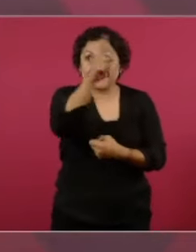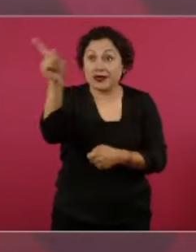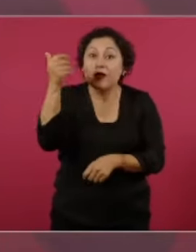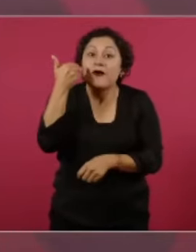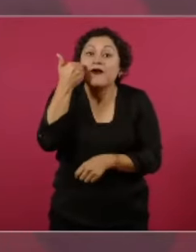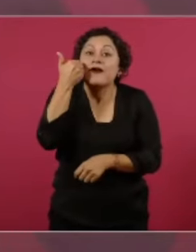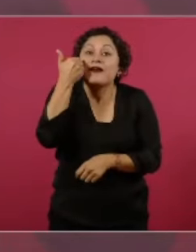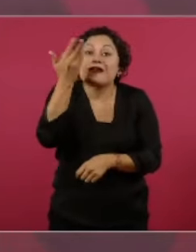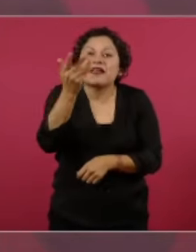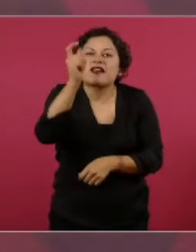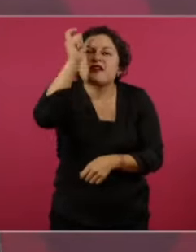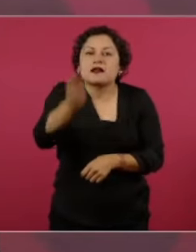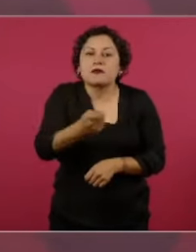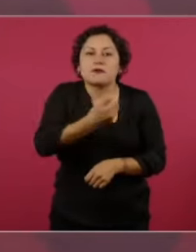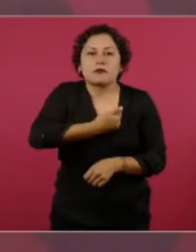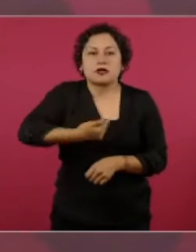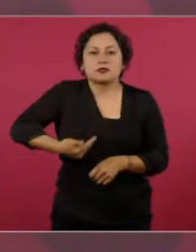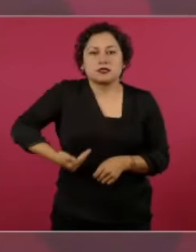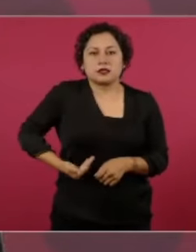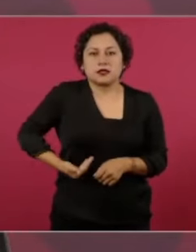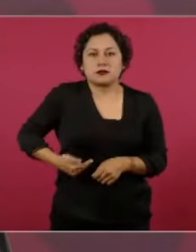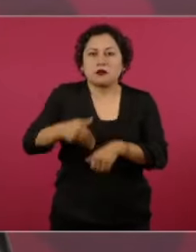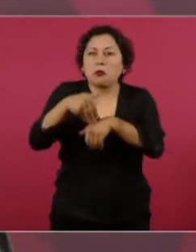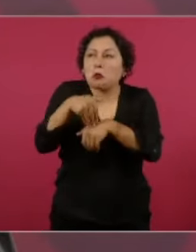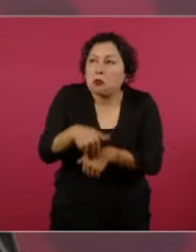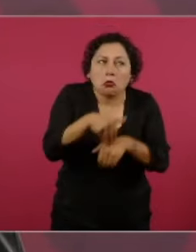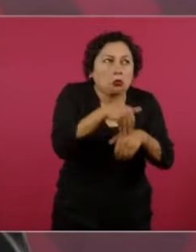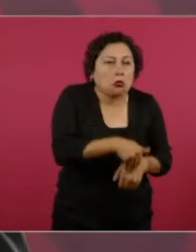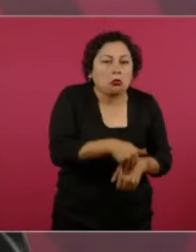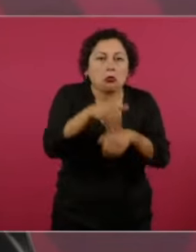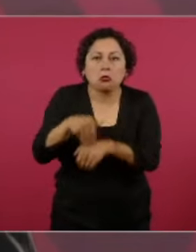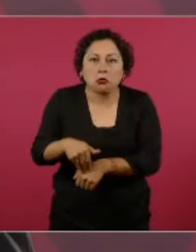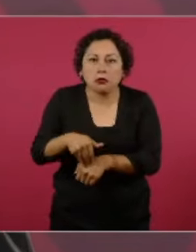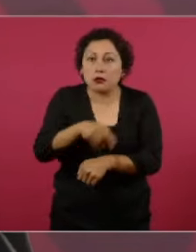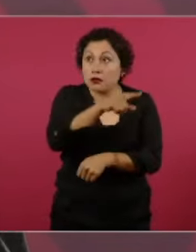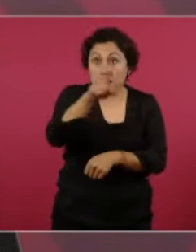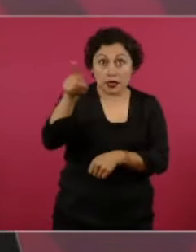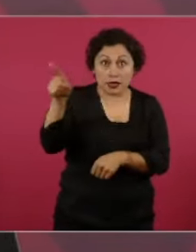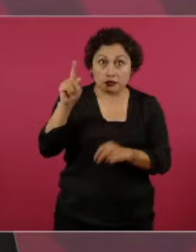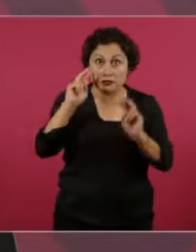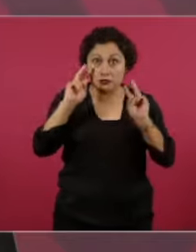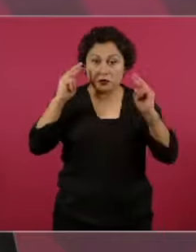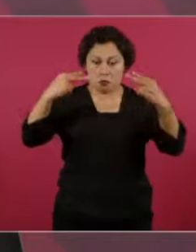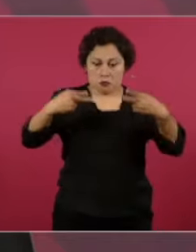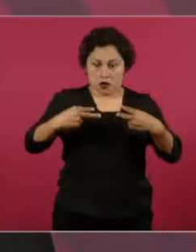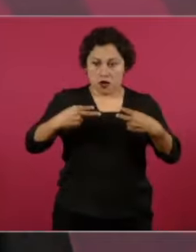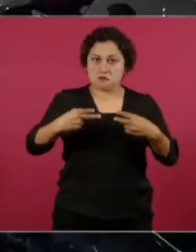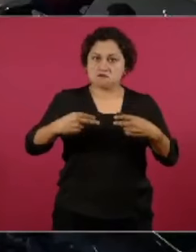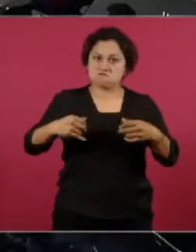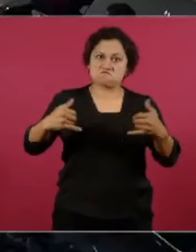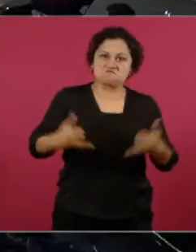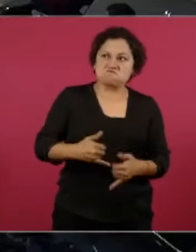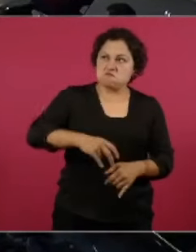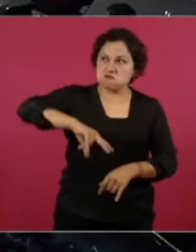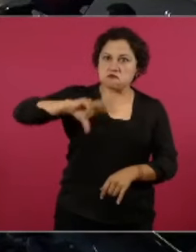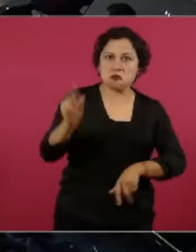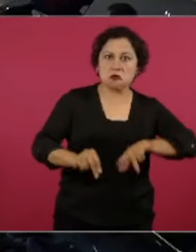desearían que cuando menos